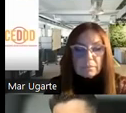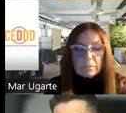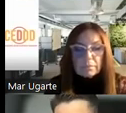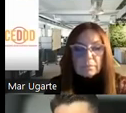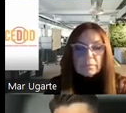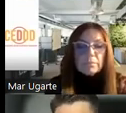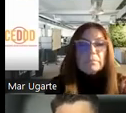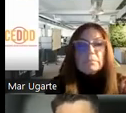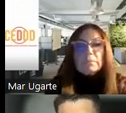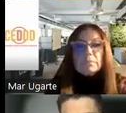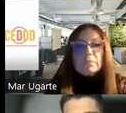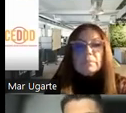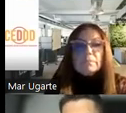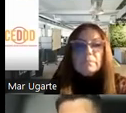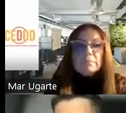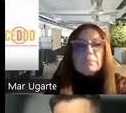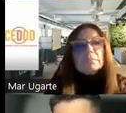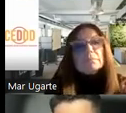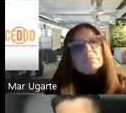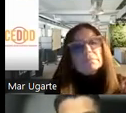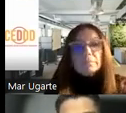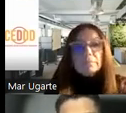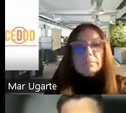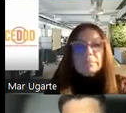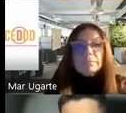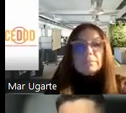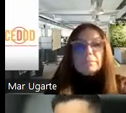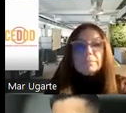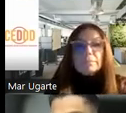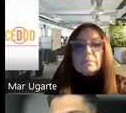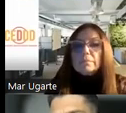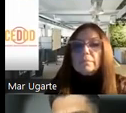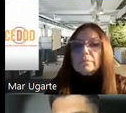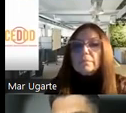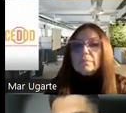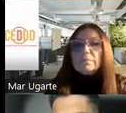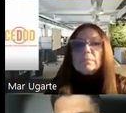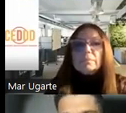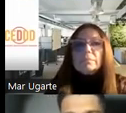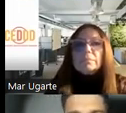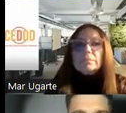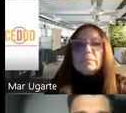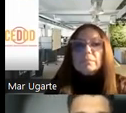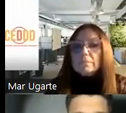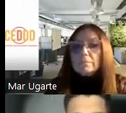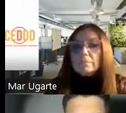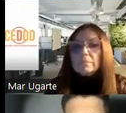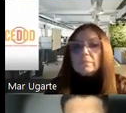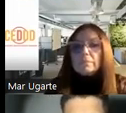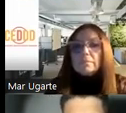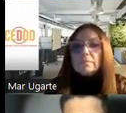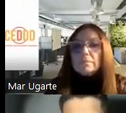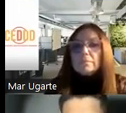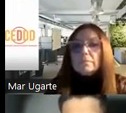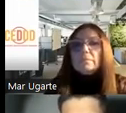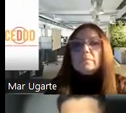odorífera. ¿Qué ocurre con esto? Bueno, pues que si somos muy simplistas, en el momento que